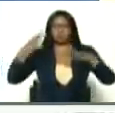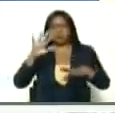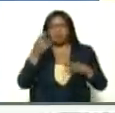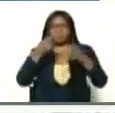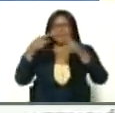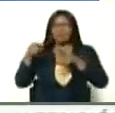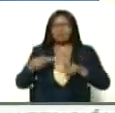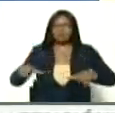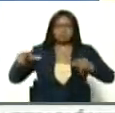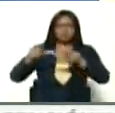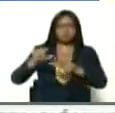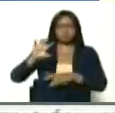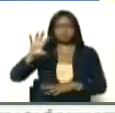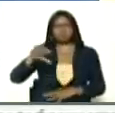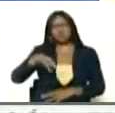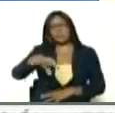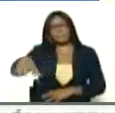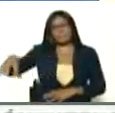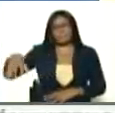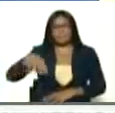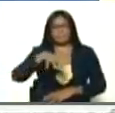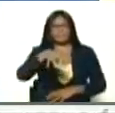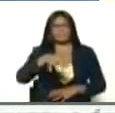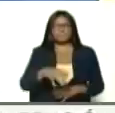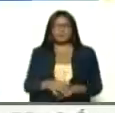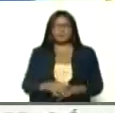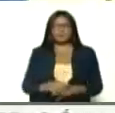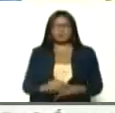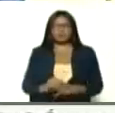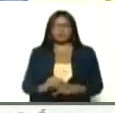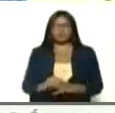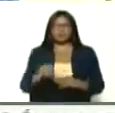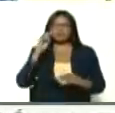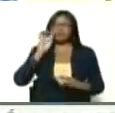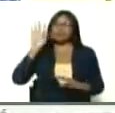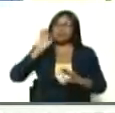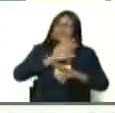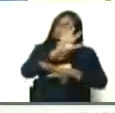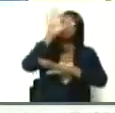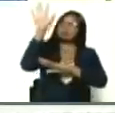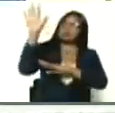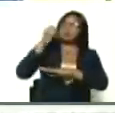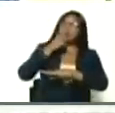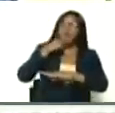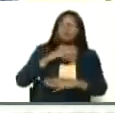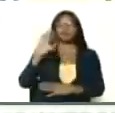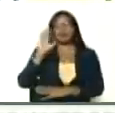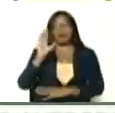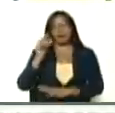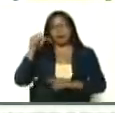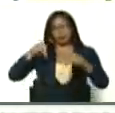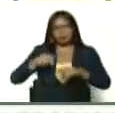del país, nublado, está el cielo despejado, por lo menos aquí en la Gran Caracas,